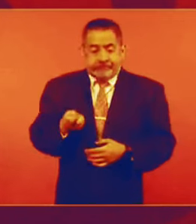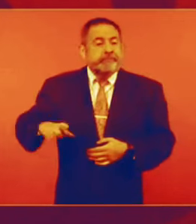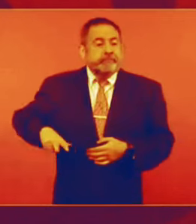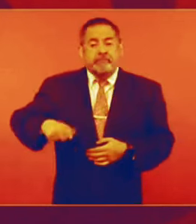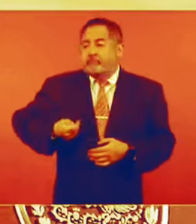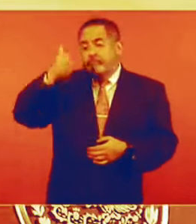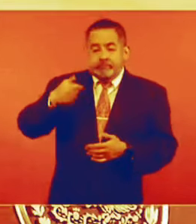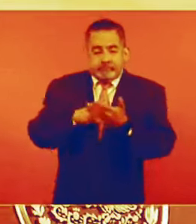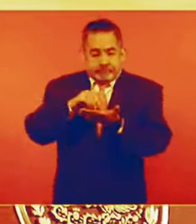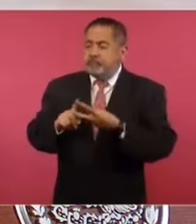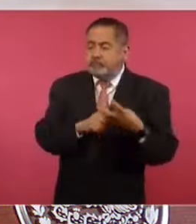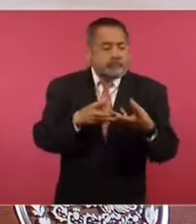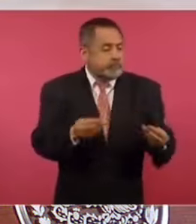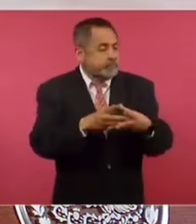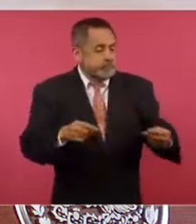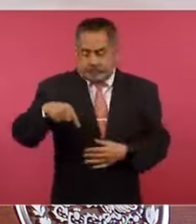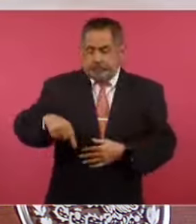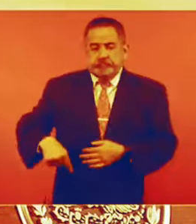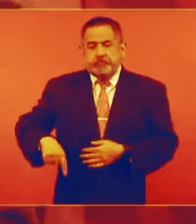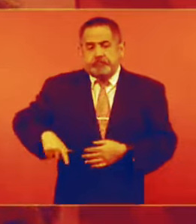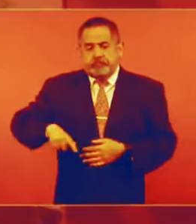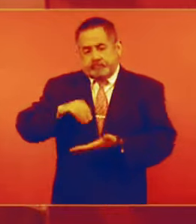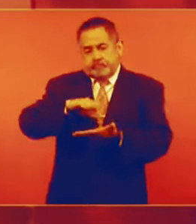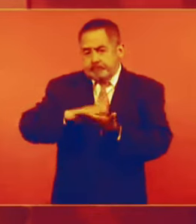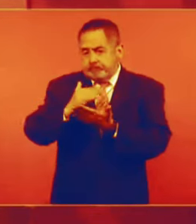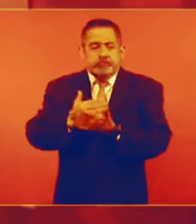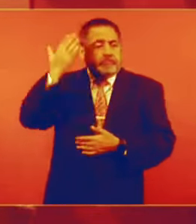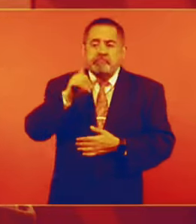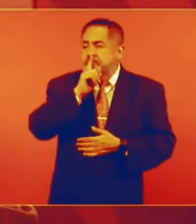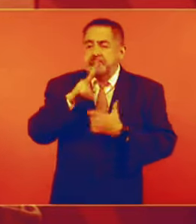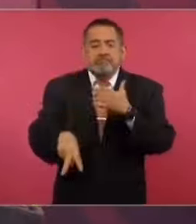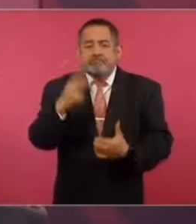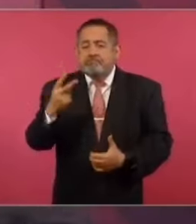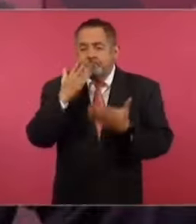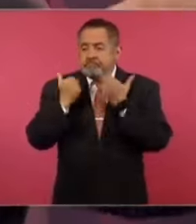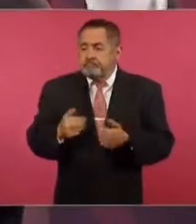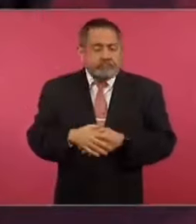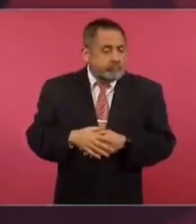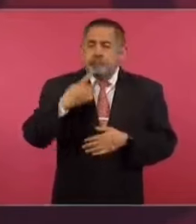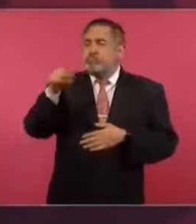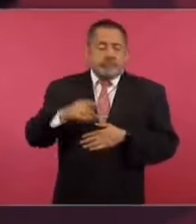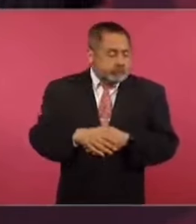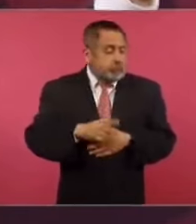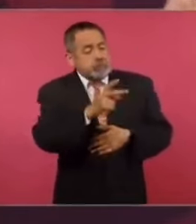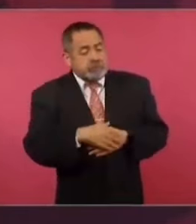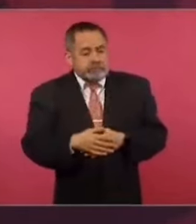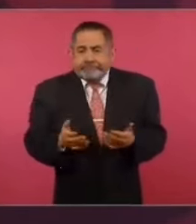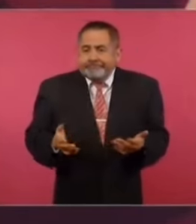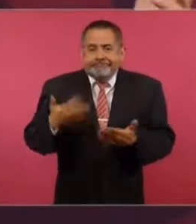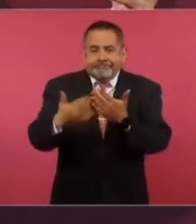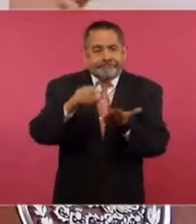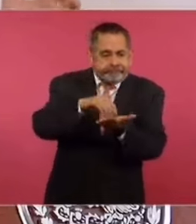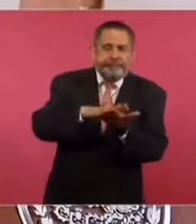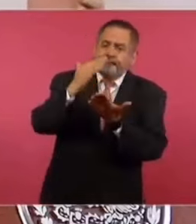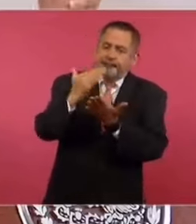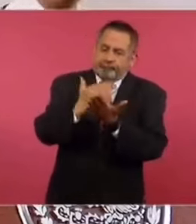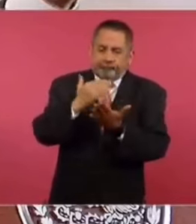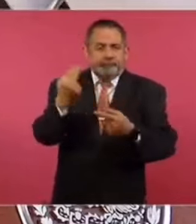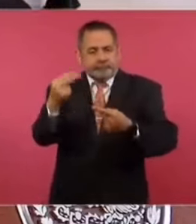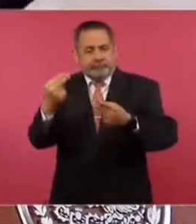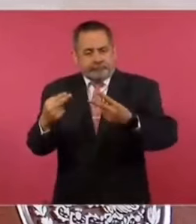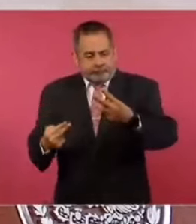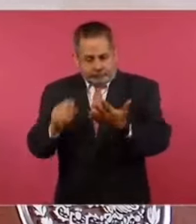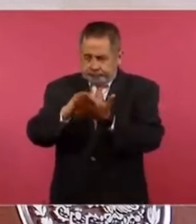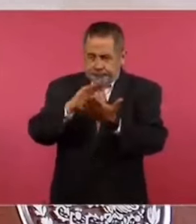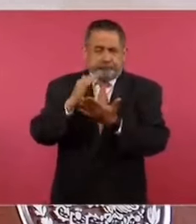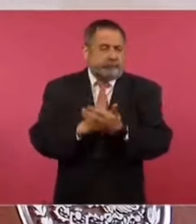gobierno que se hace un registro, es en este gobierno. Antes no había. Entonces, había las denuncias y se hizo acopio